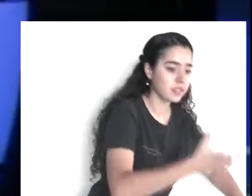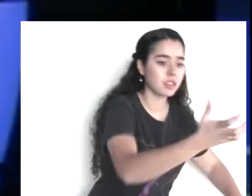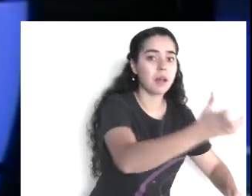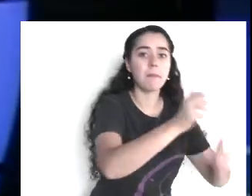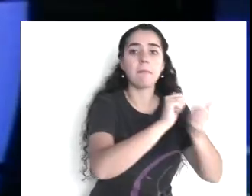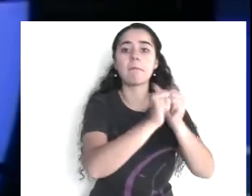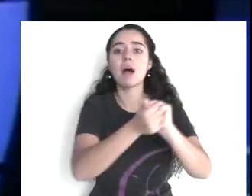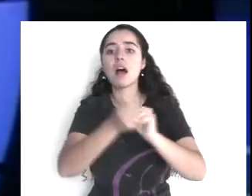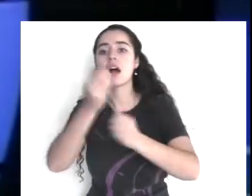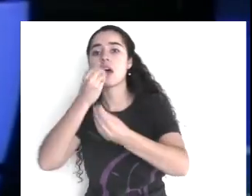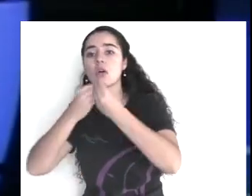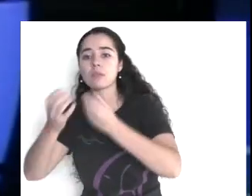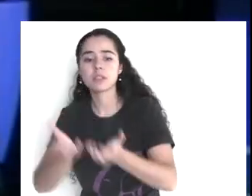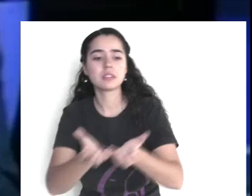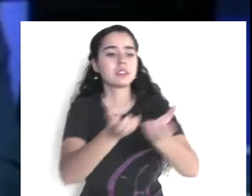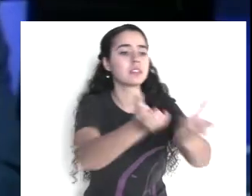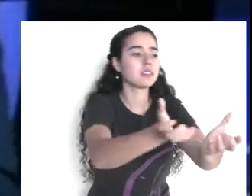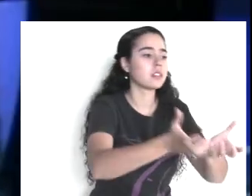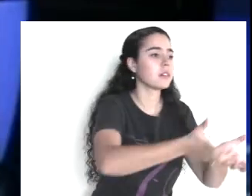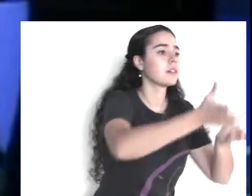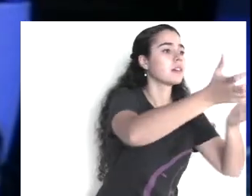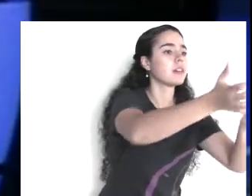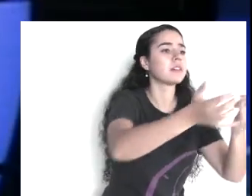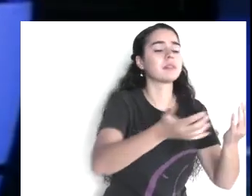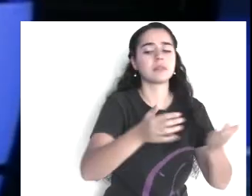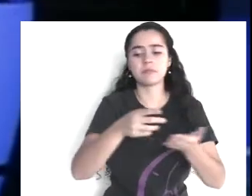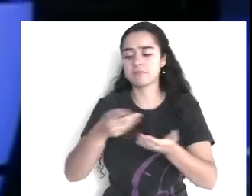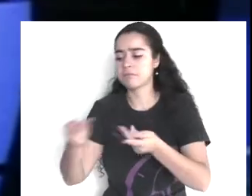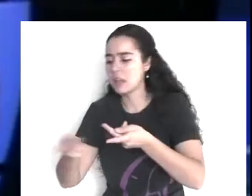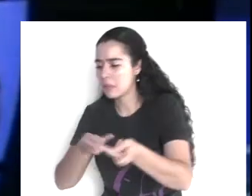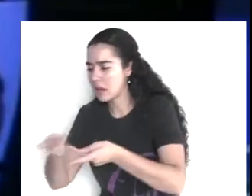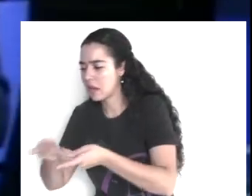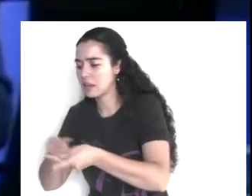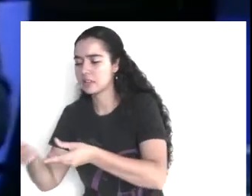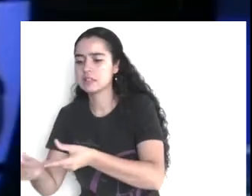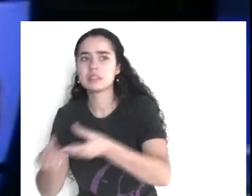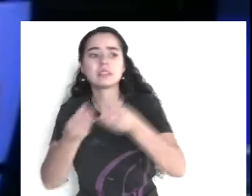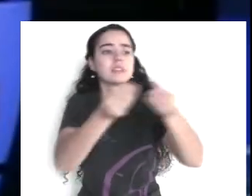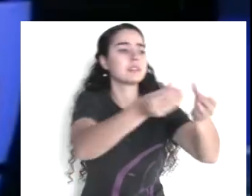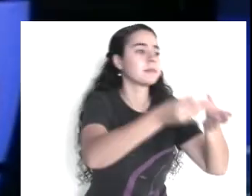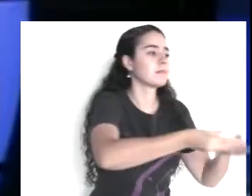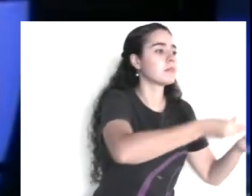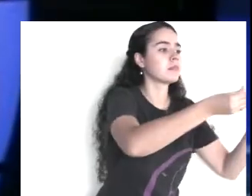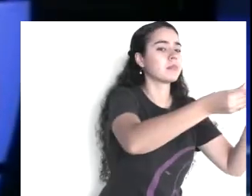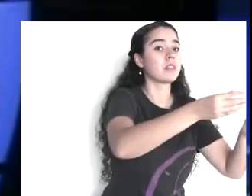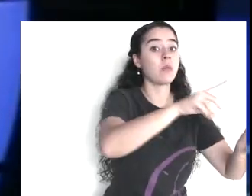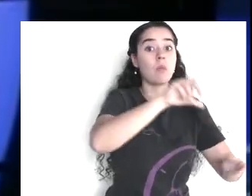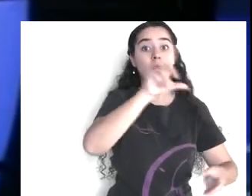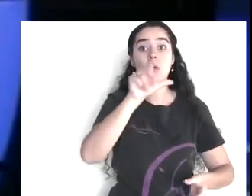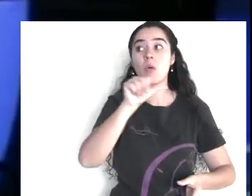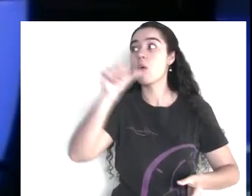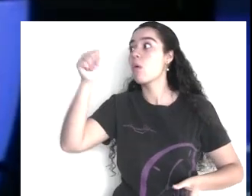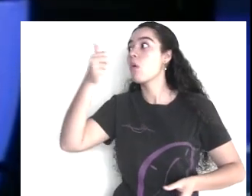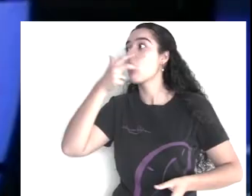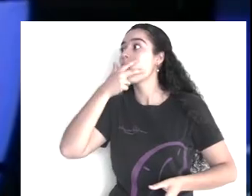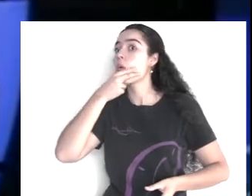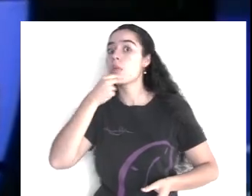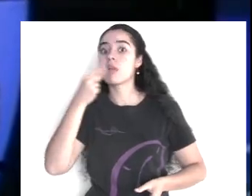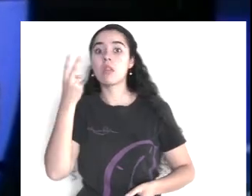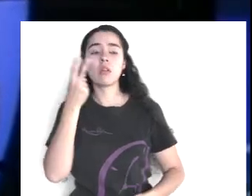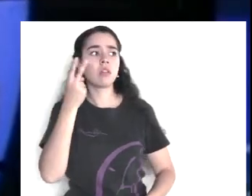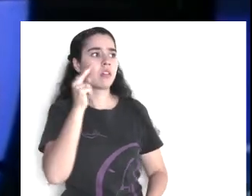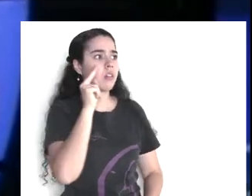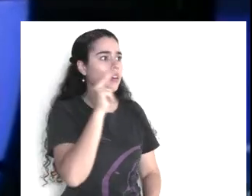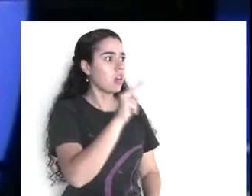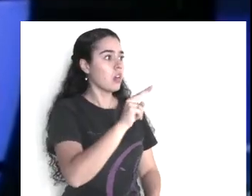y les empieza a preparar, les empieza a dar comida, y el hombre dice, ah caray, dice, no puede